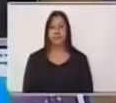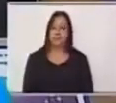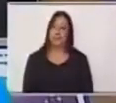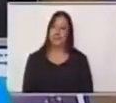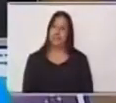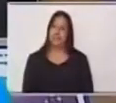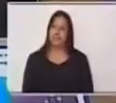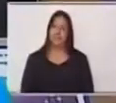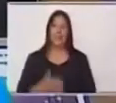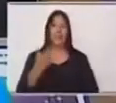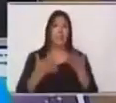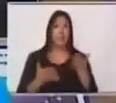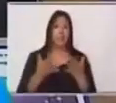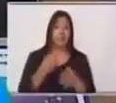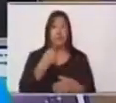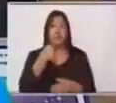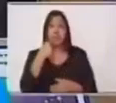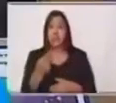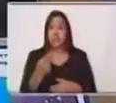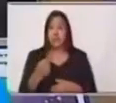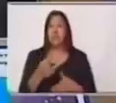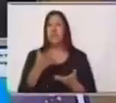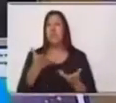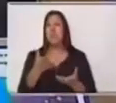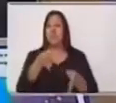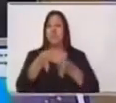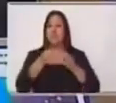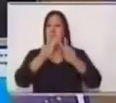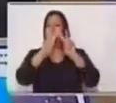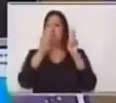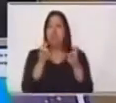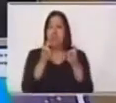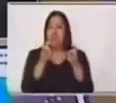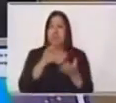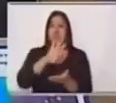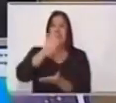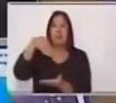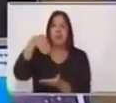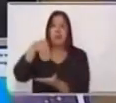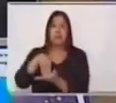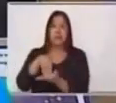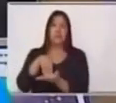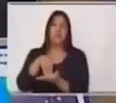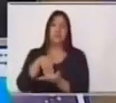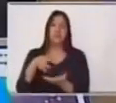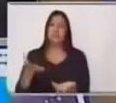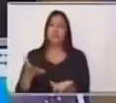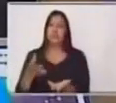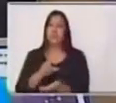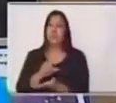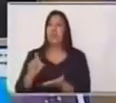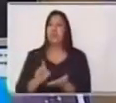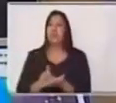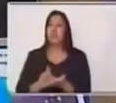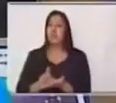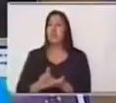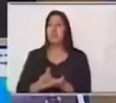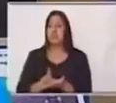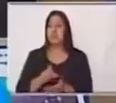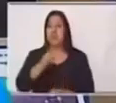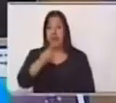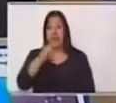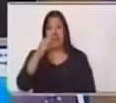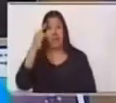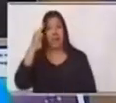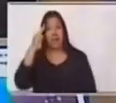Si decimos que aborda temas del ámbito urbano, es decir, de la ciudad, recuerda, no está hablando